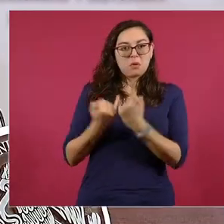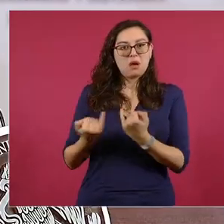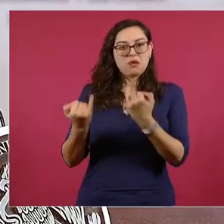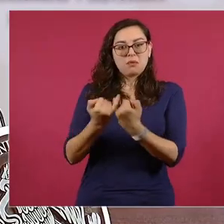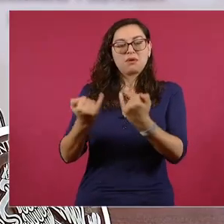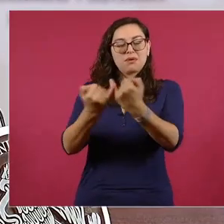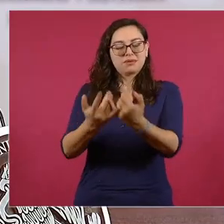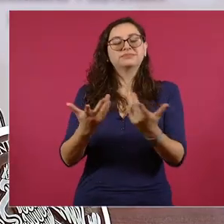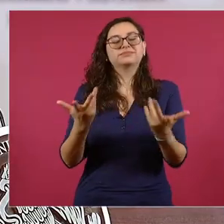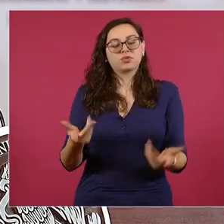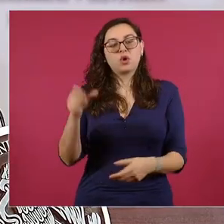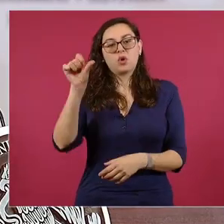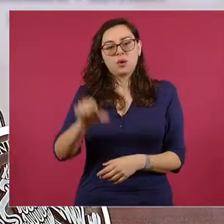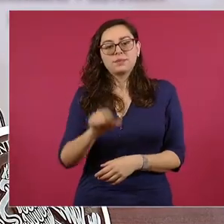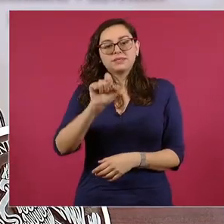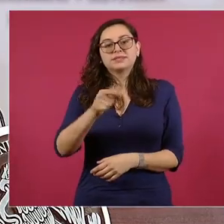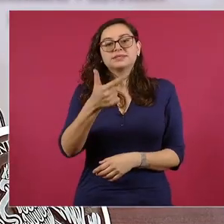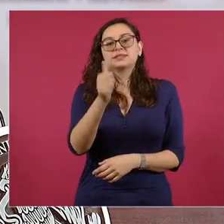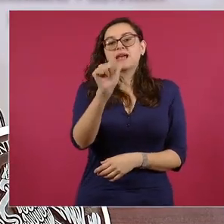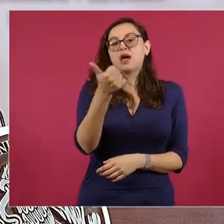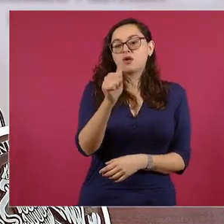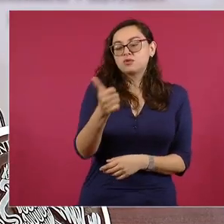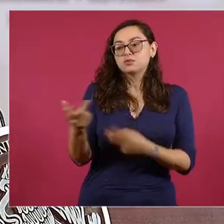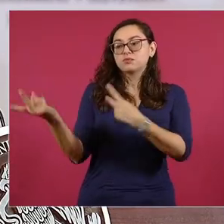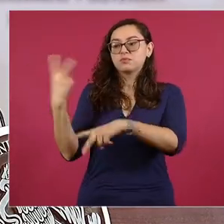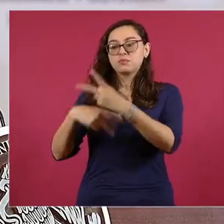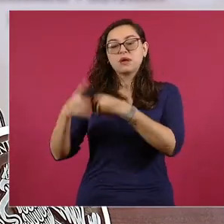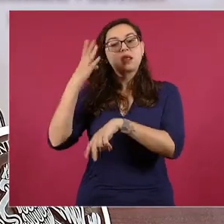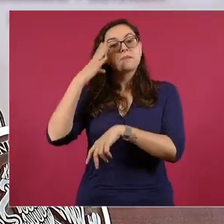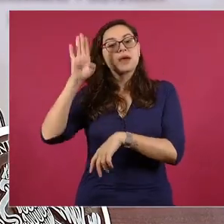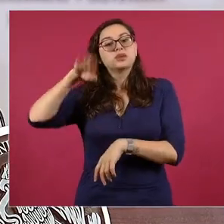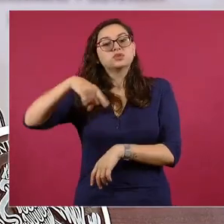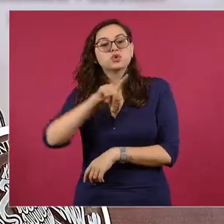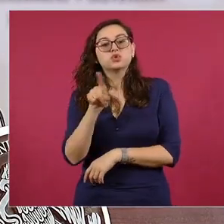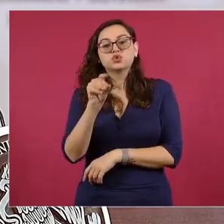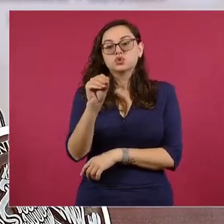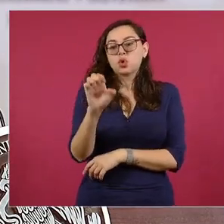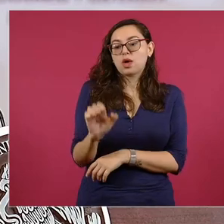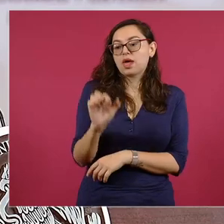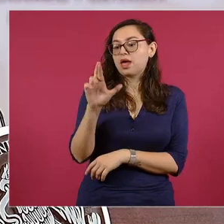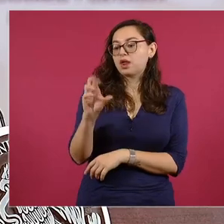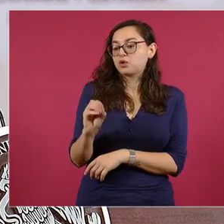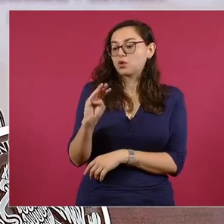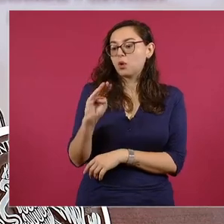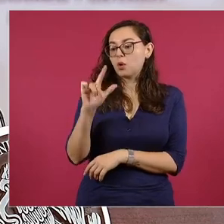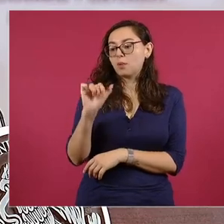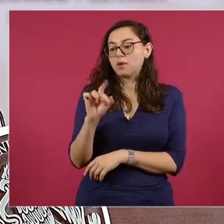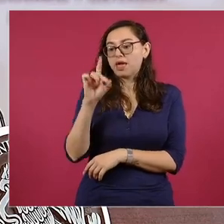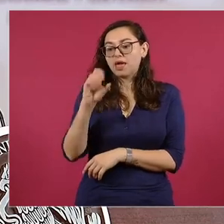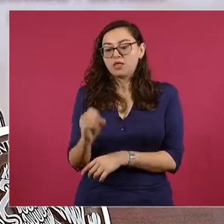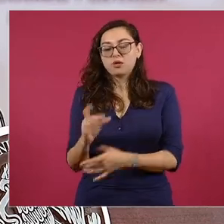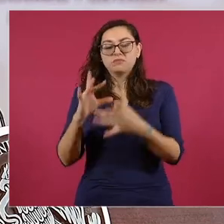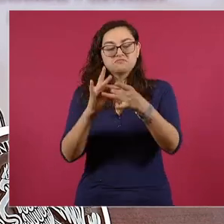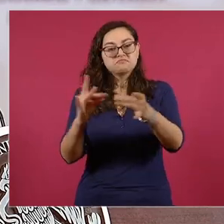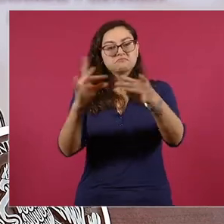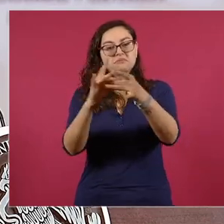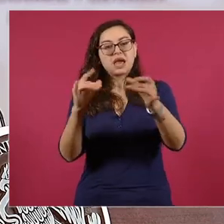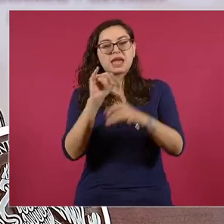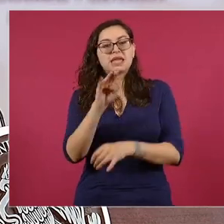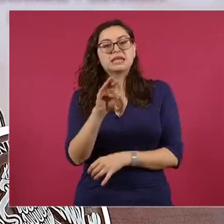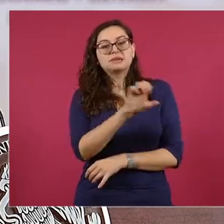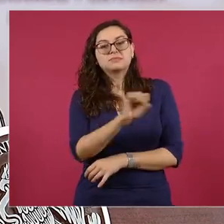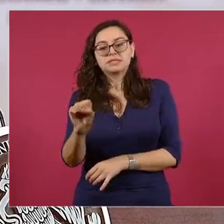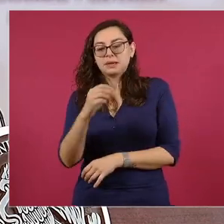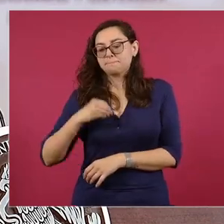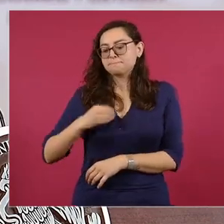participación del maestro Zoe Robledo, quien nos informará los avances que sigue logrando el IMSS-Bienestar para atender